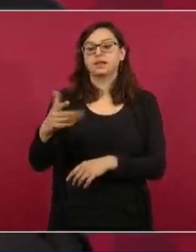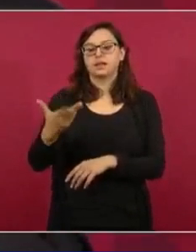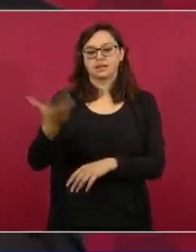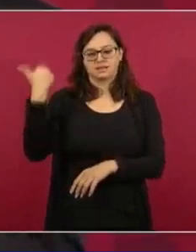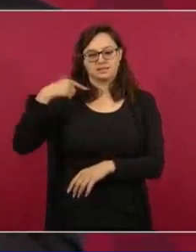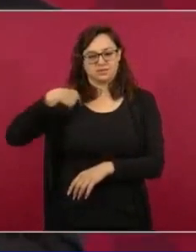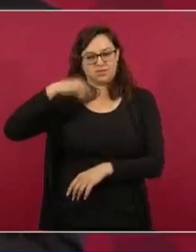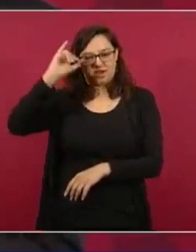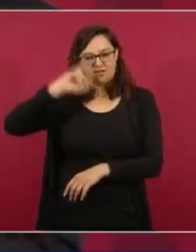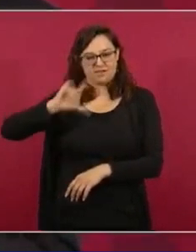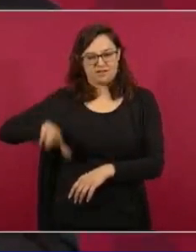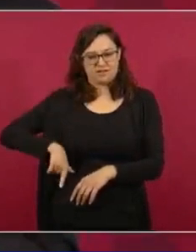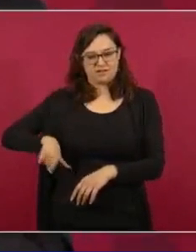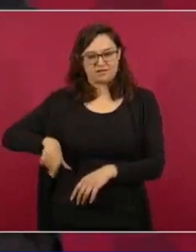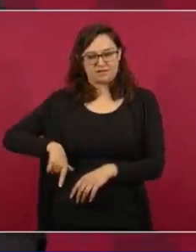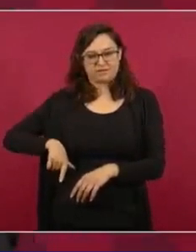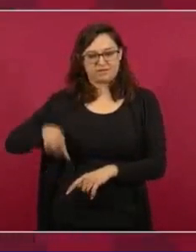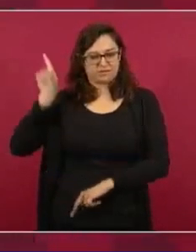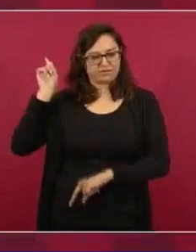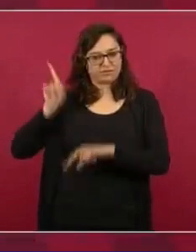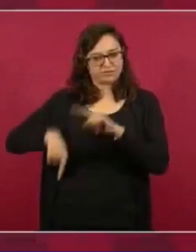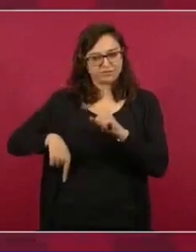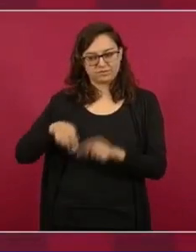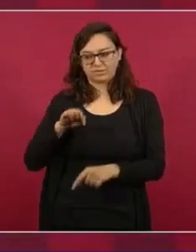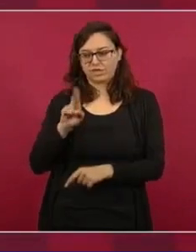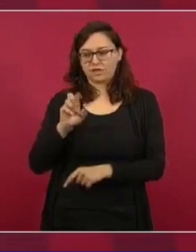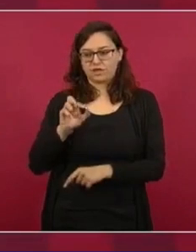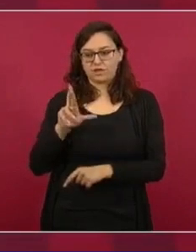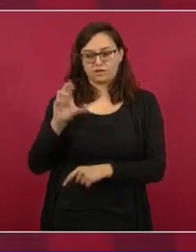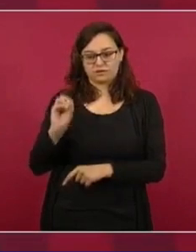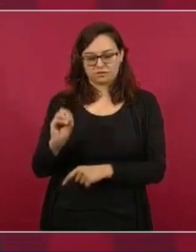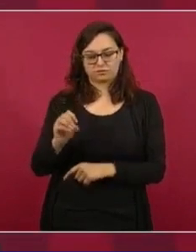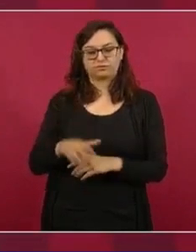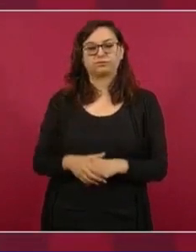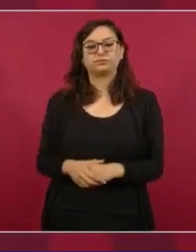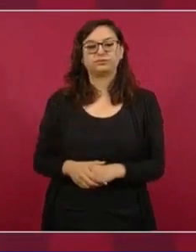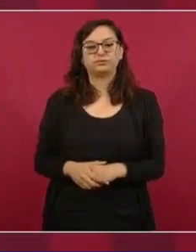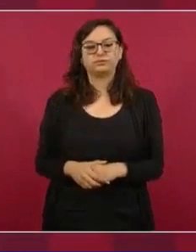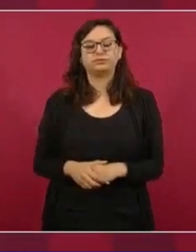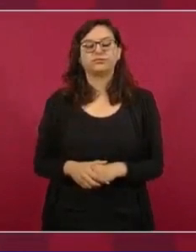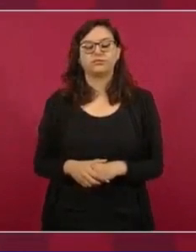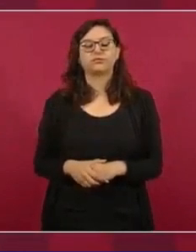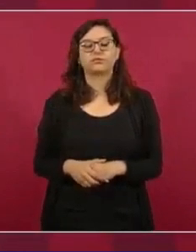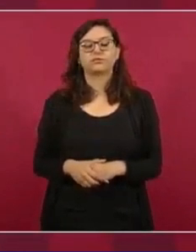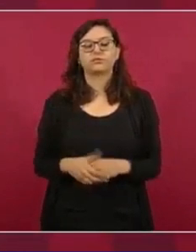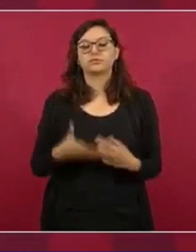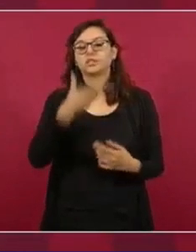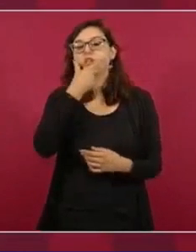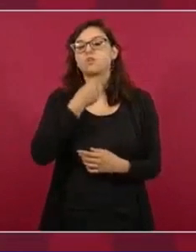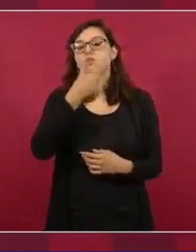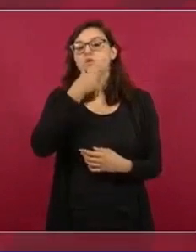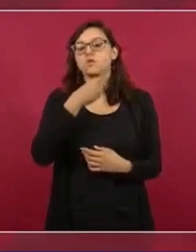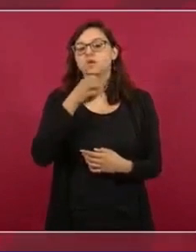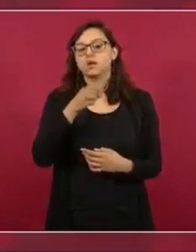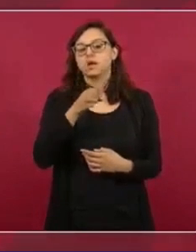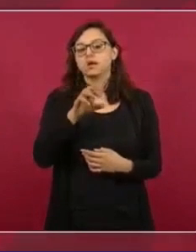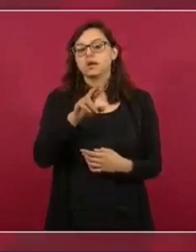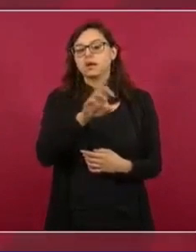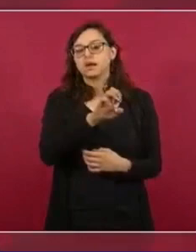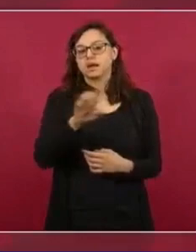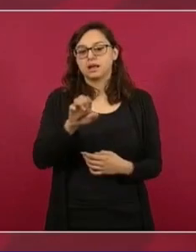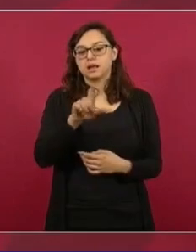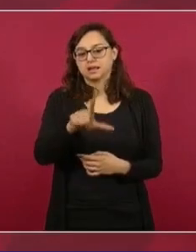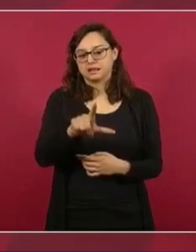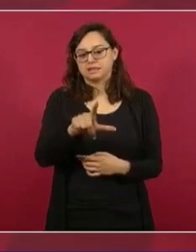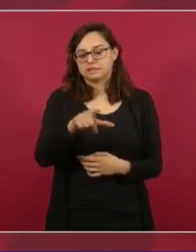¿saben qué decía Krill, que era secretario de Gobernación? Pero no sólo es